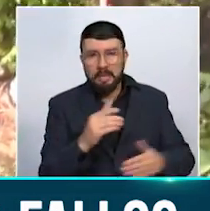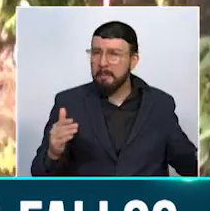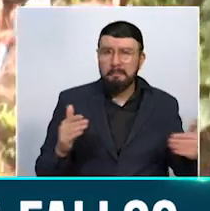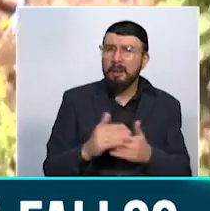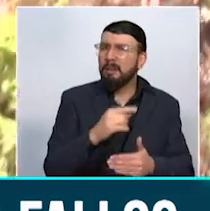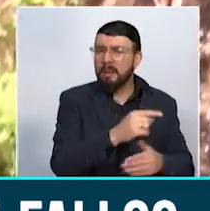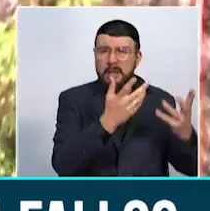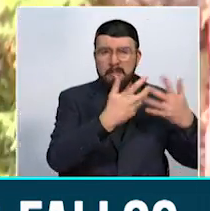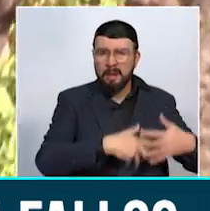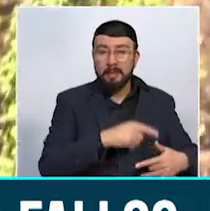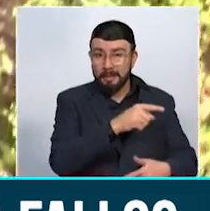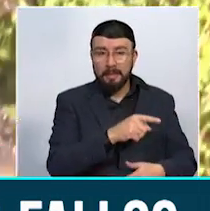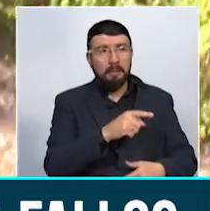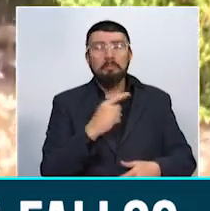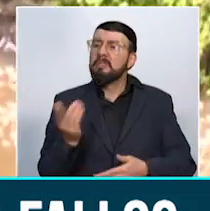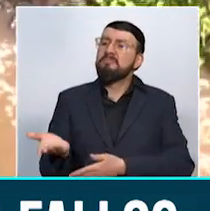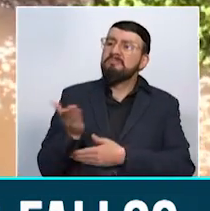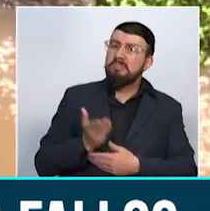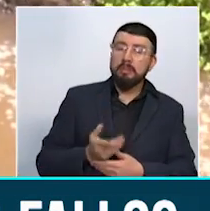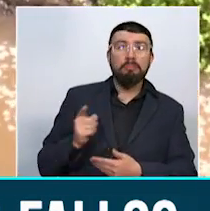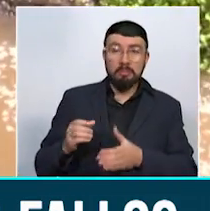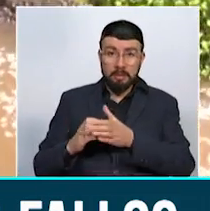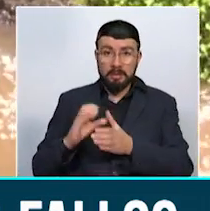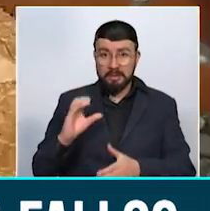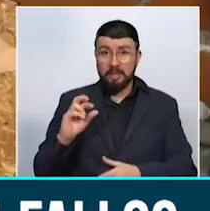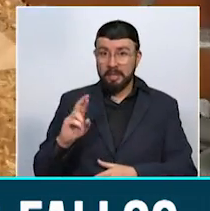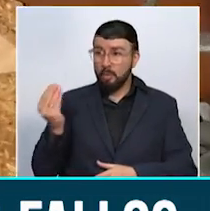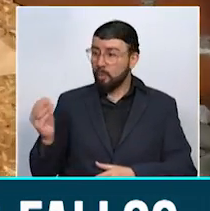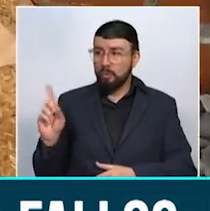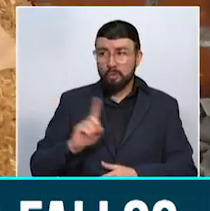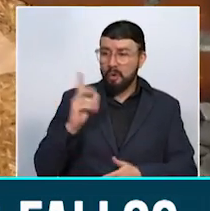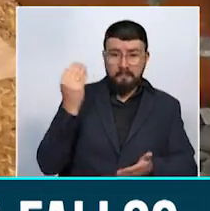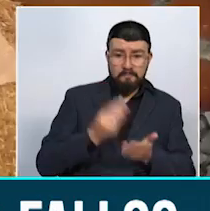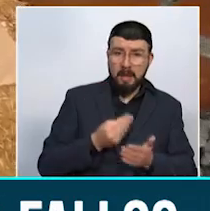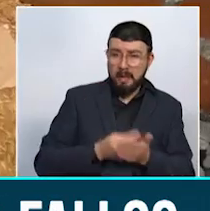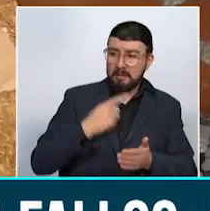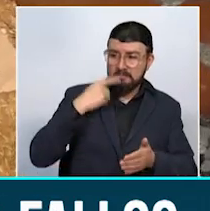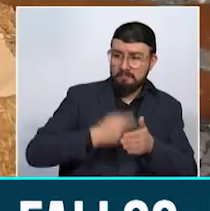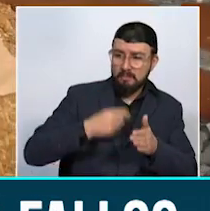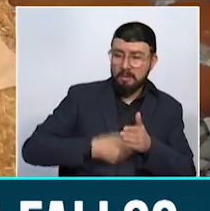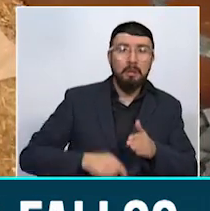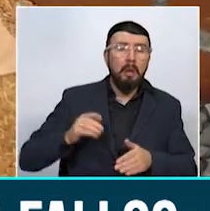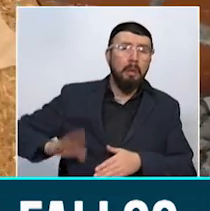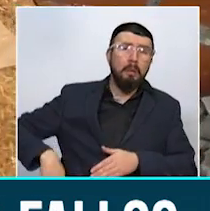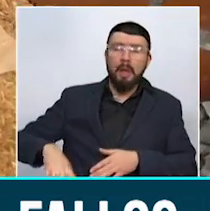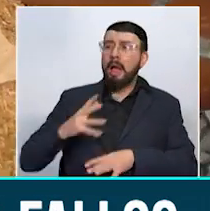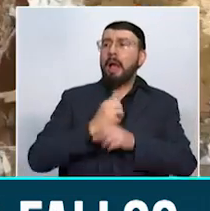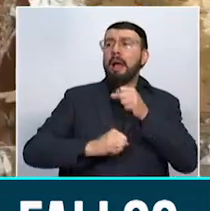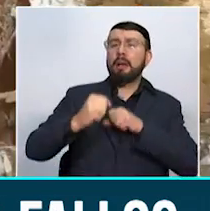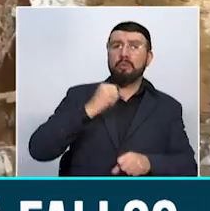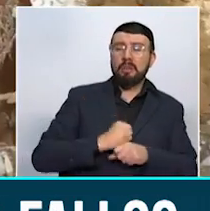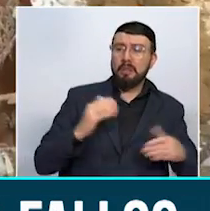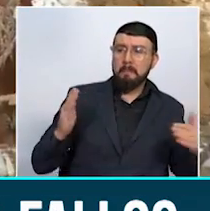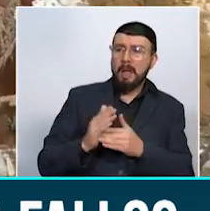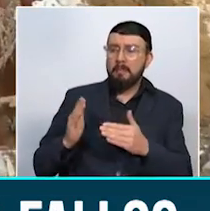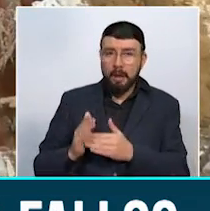públicos Multipropósito pretendía que la CRQ no le cobrara tasa retributiva atrasada de años anteriores y que